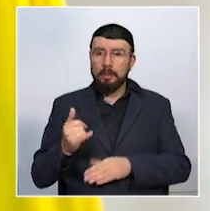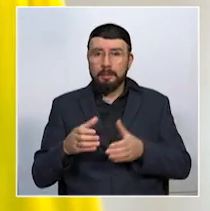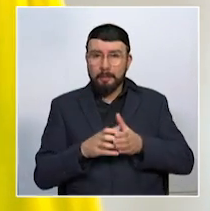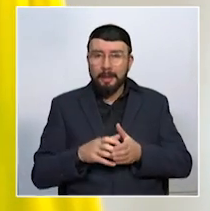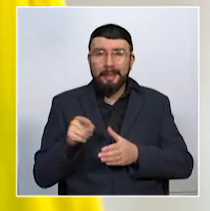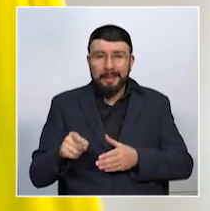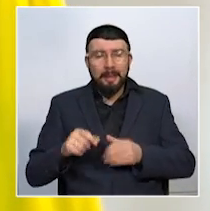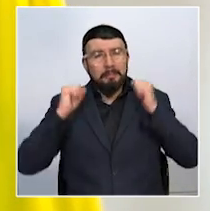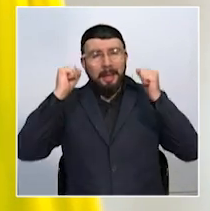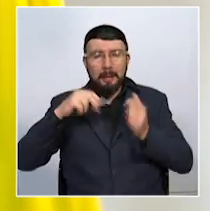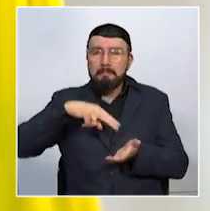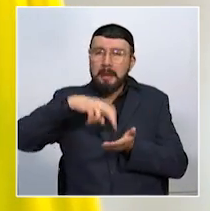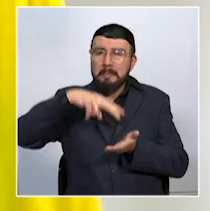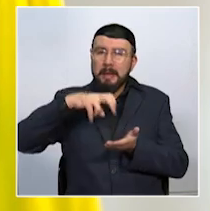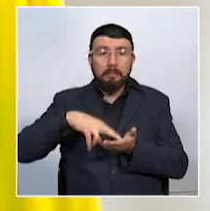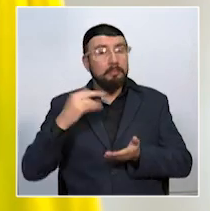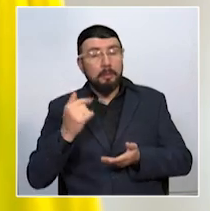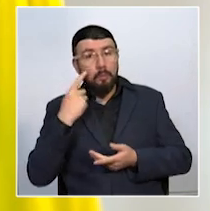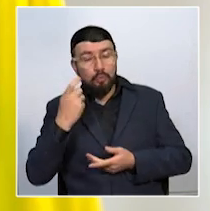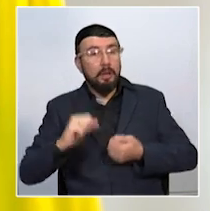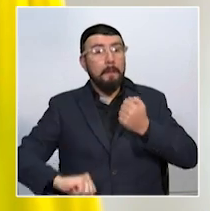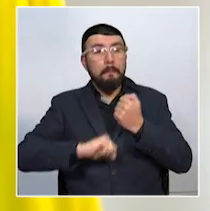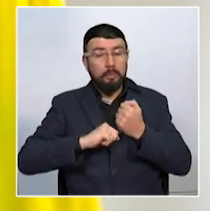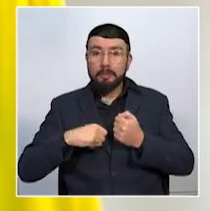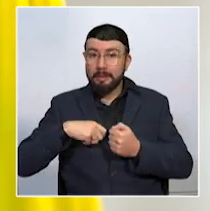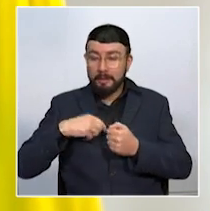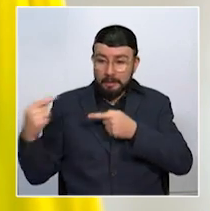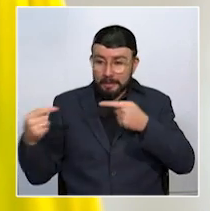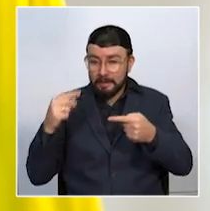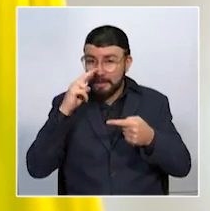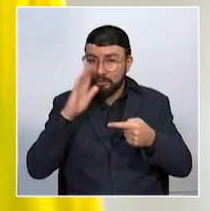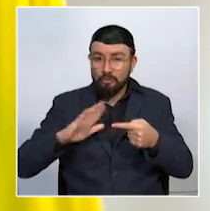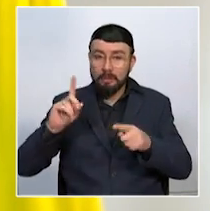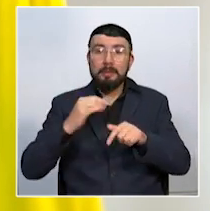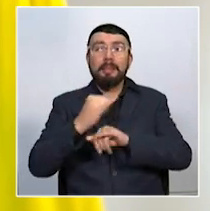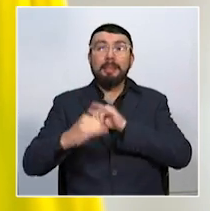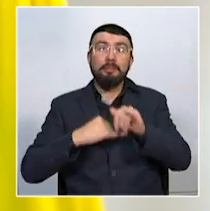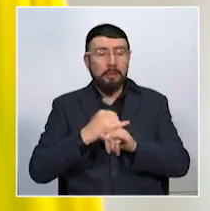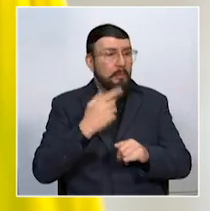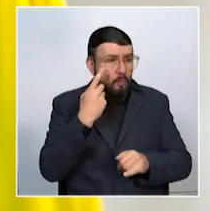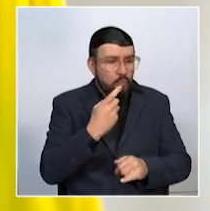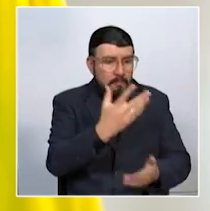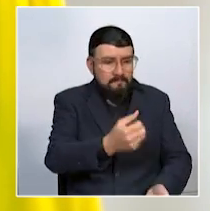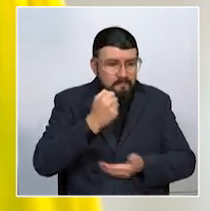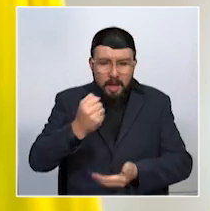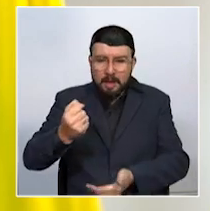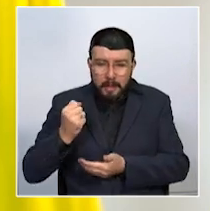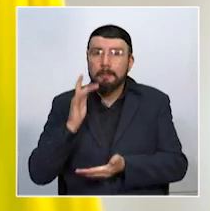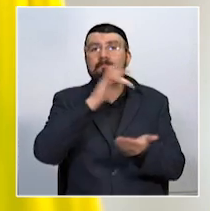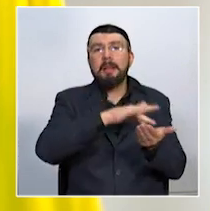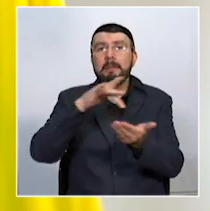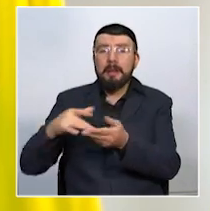está buscando apoyo porque tienen competencias nacionales e internacionales y obviamente están buscando la manera de llegar los recursos para poder asistir.